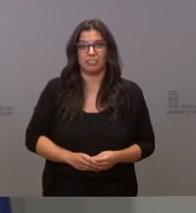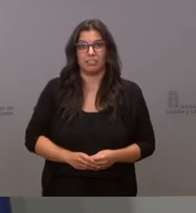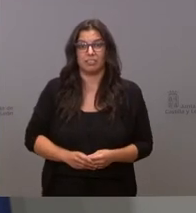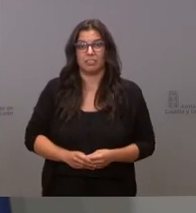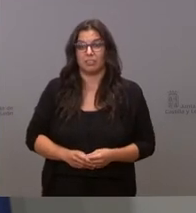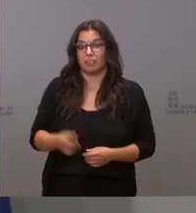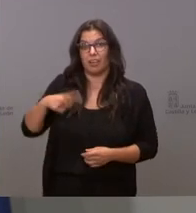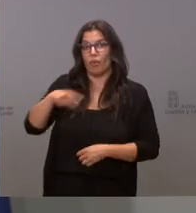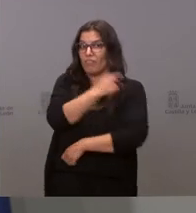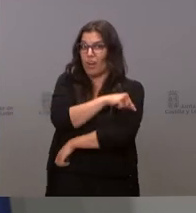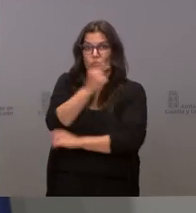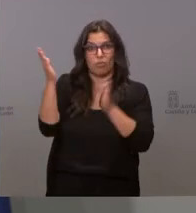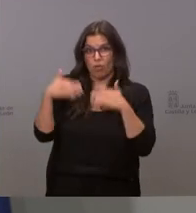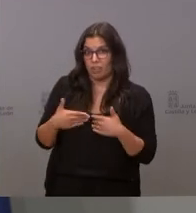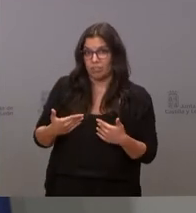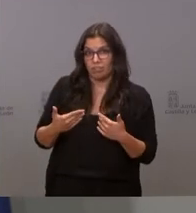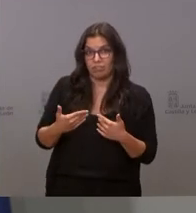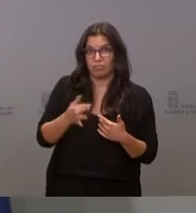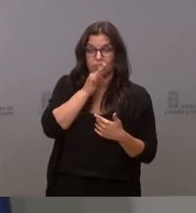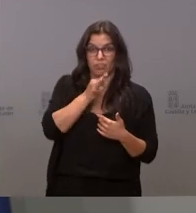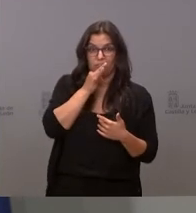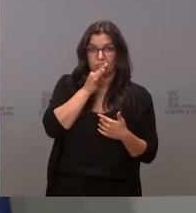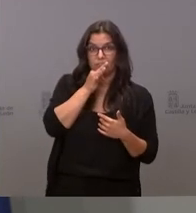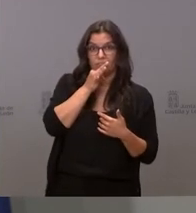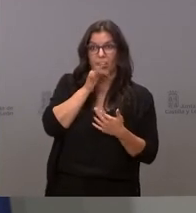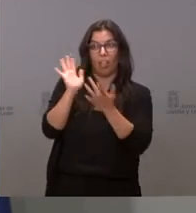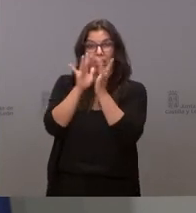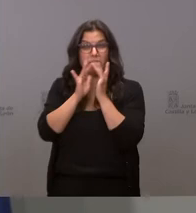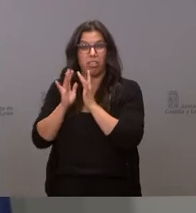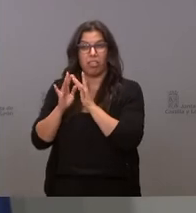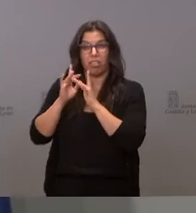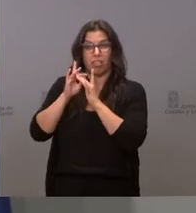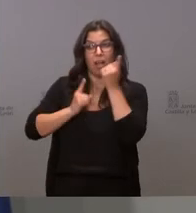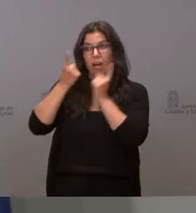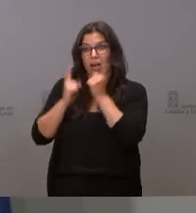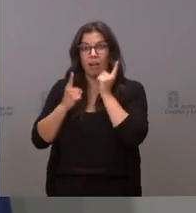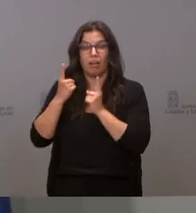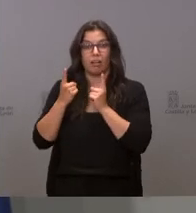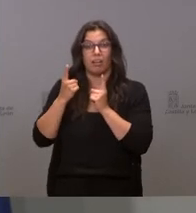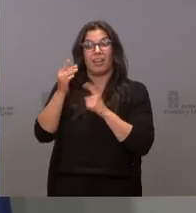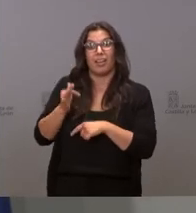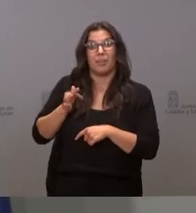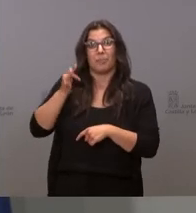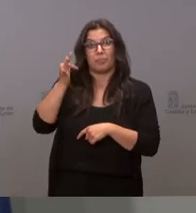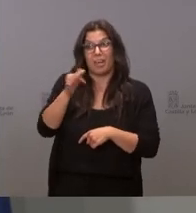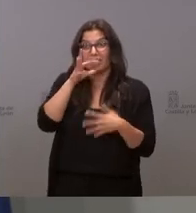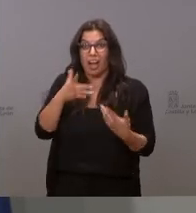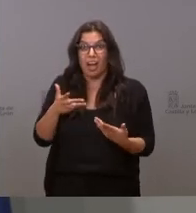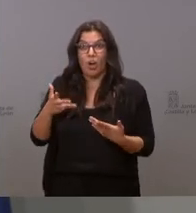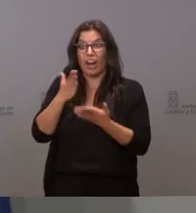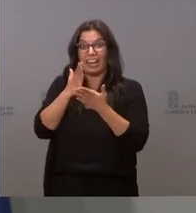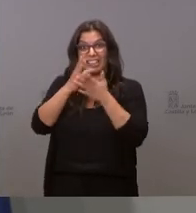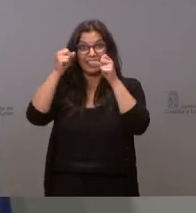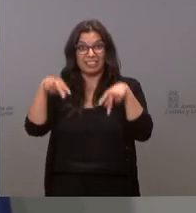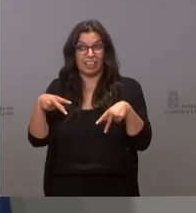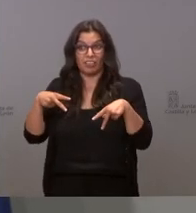no vacunada población con muchísimo más contacto social población además que ahora mismo no está en periodo lectivo